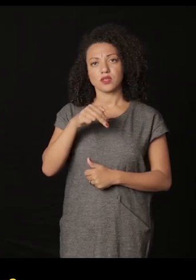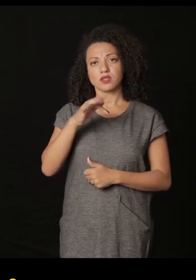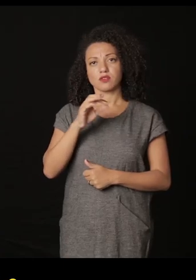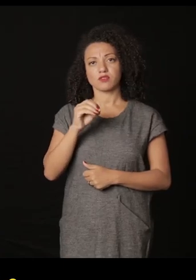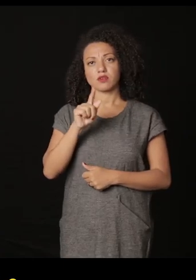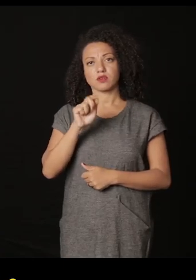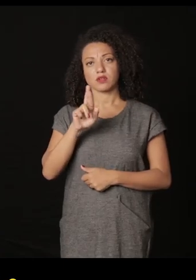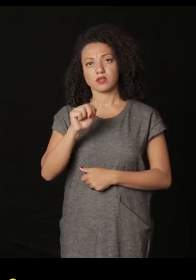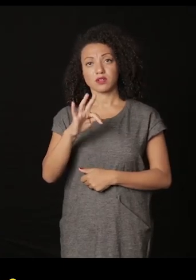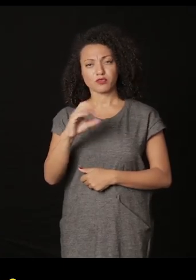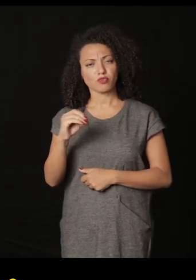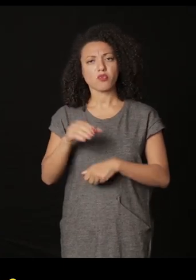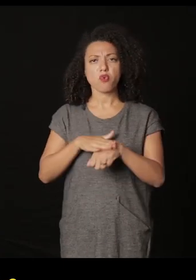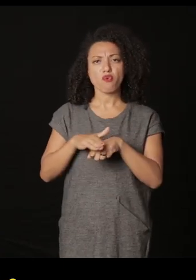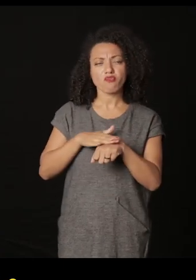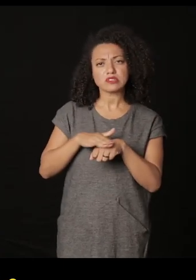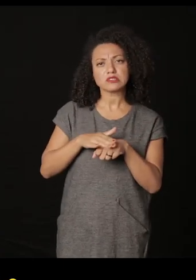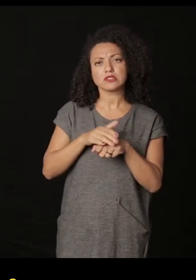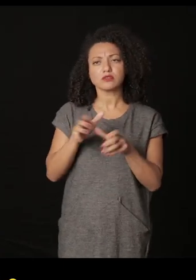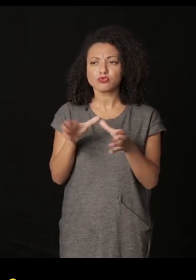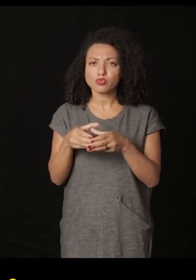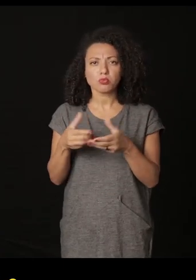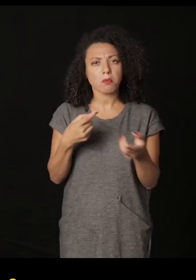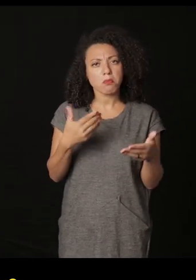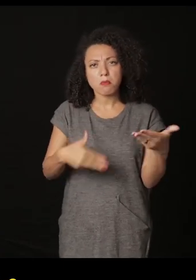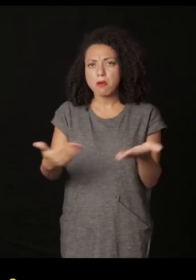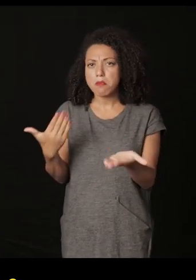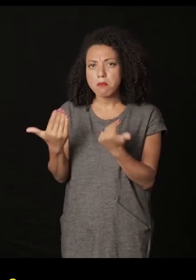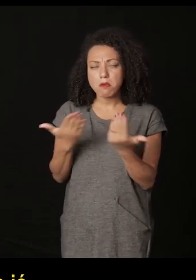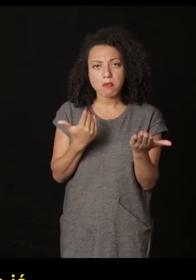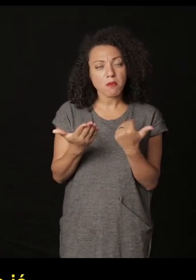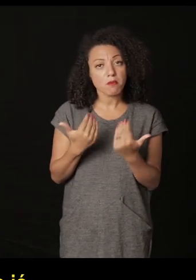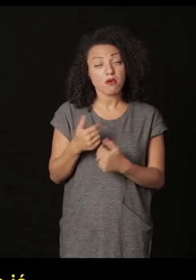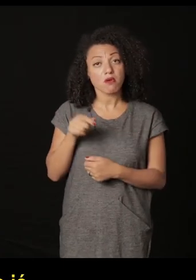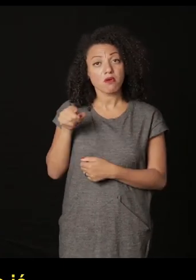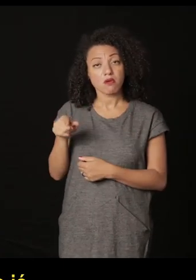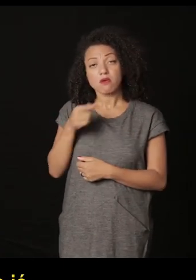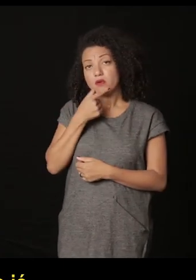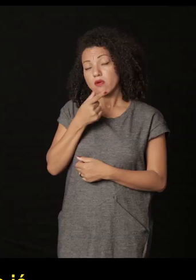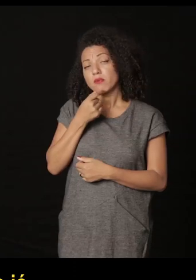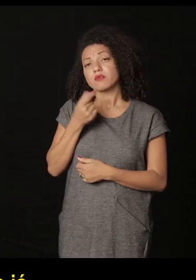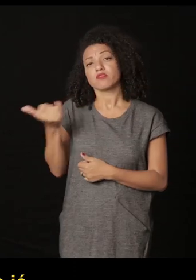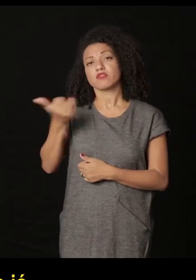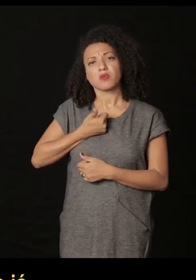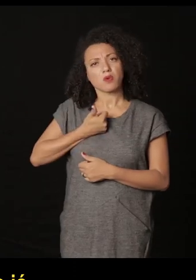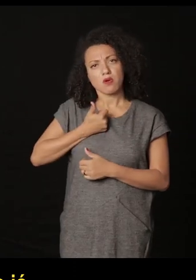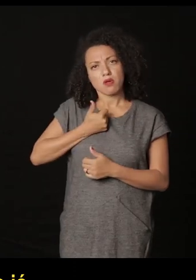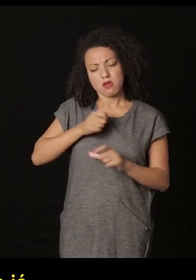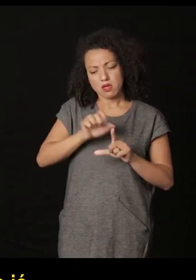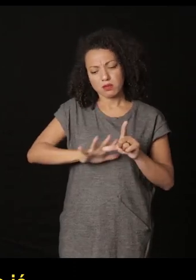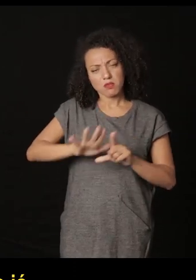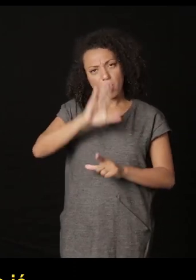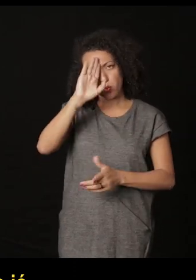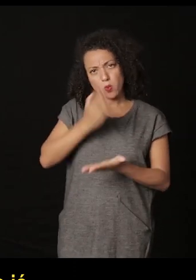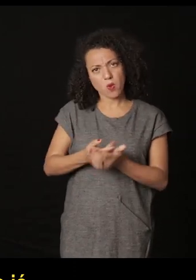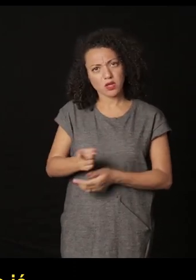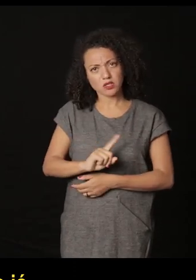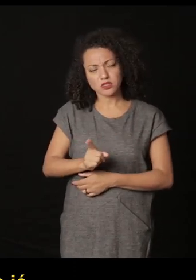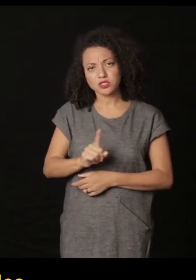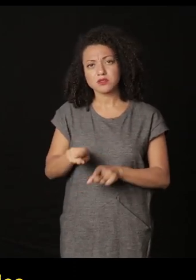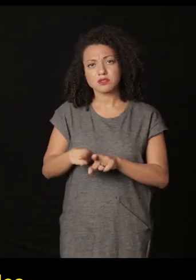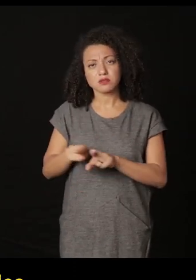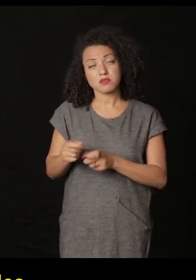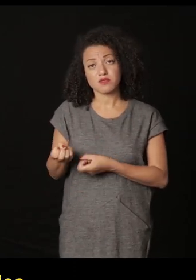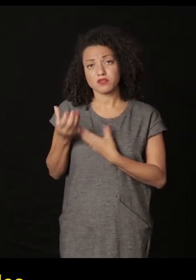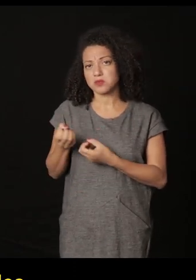Y, conversando mucho como infógrafo y como jornalistas, el infógrafo me dijo que ya no acredita más en las imágenes